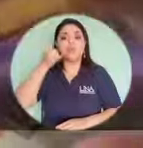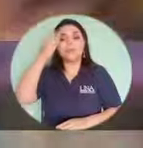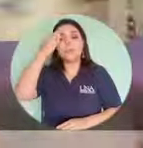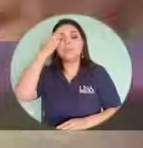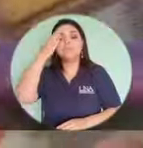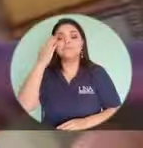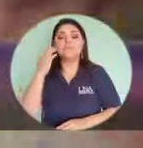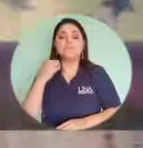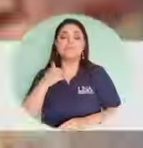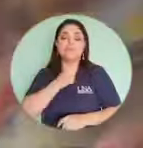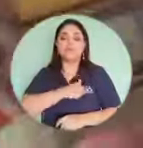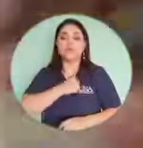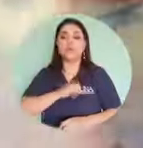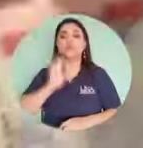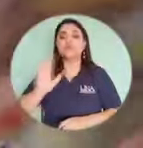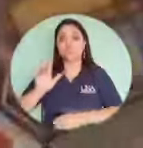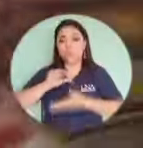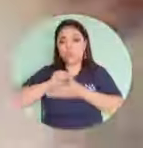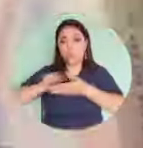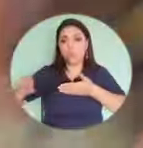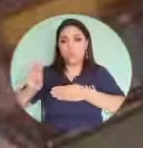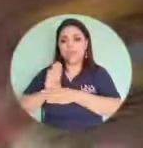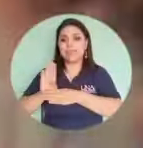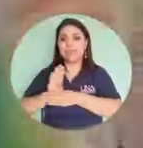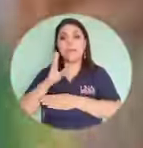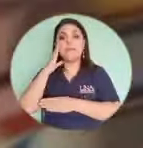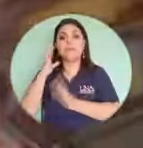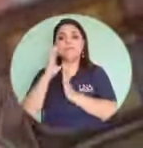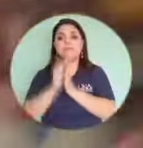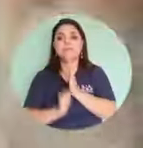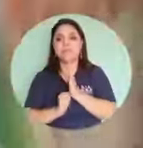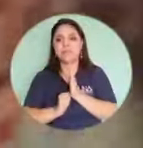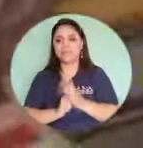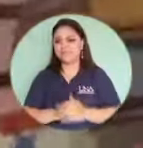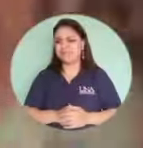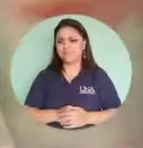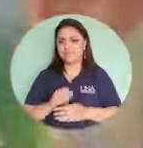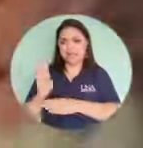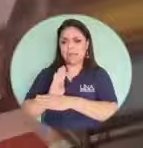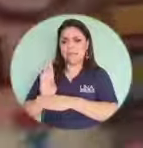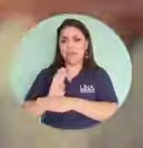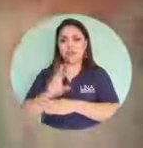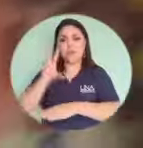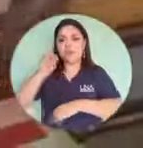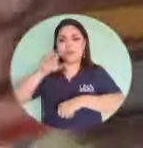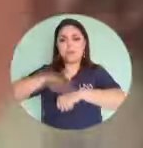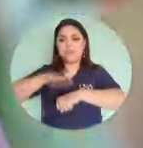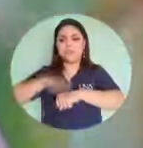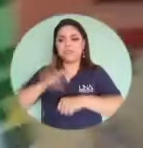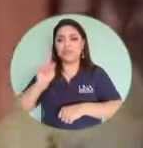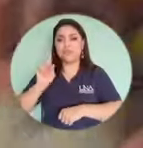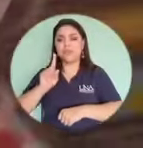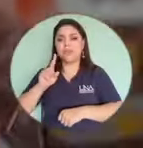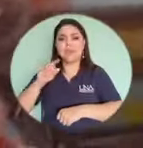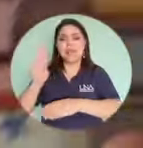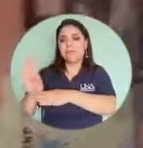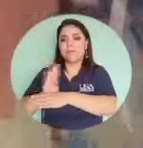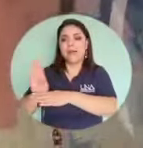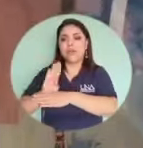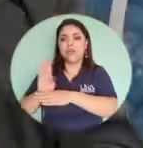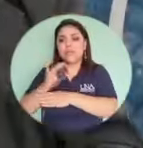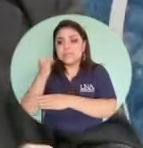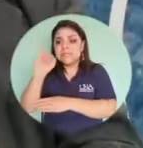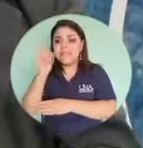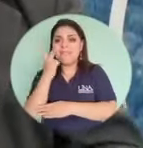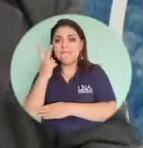sacarte dinero. Es que el banco no tiene que pedir la autorización a uno, de una vez lo hace, de oficio e informa. Si tuviera